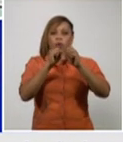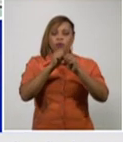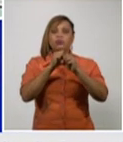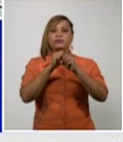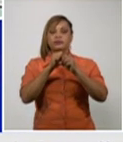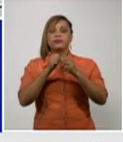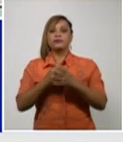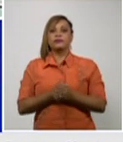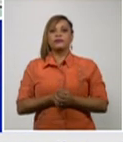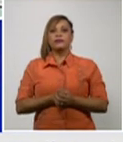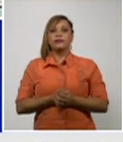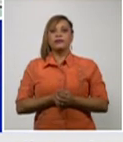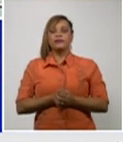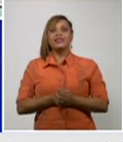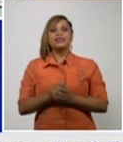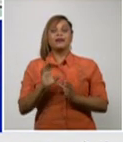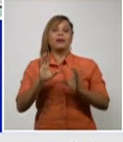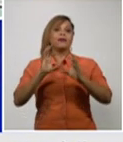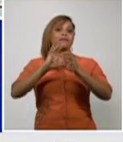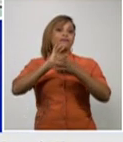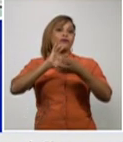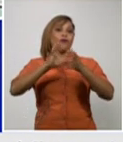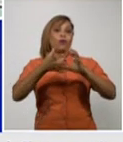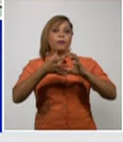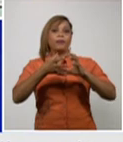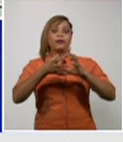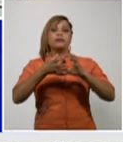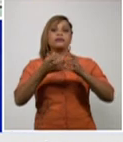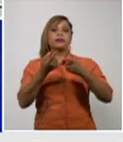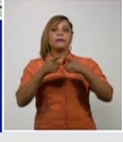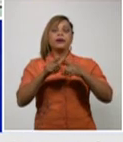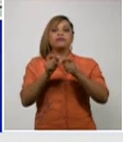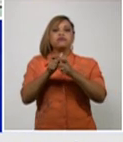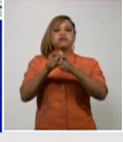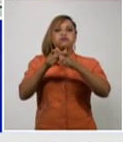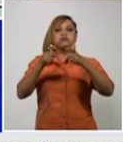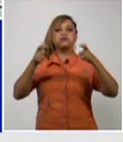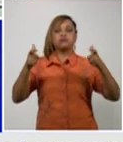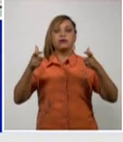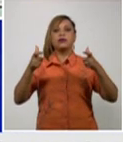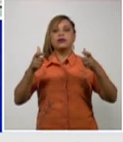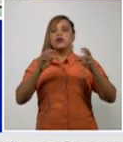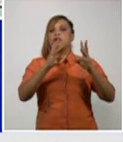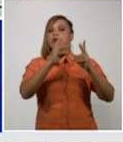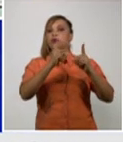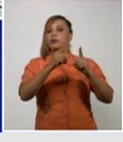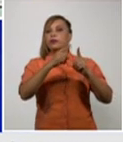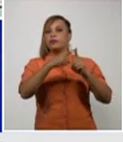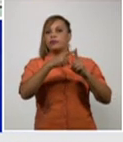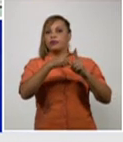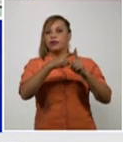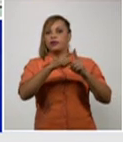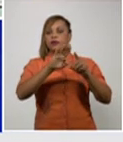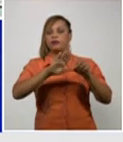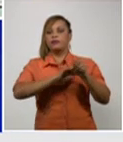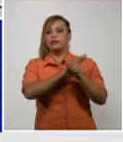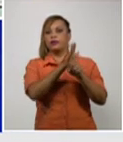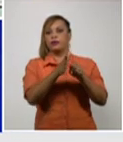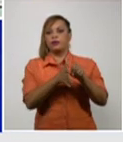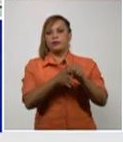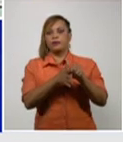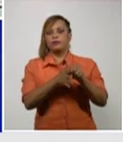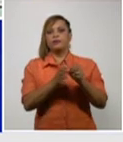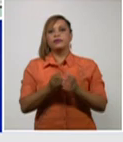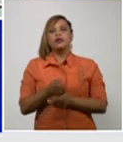complejidad y con un incremento de los casos en el día con los municipios